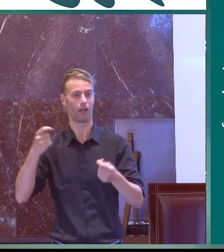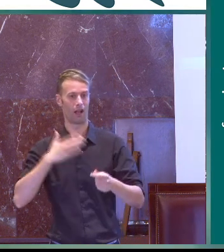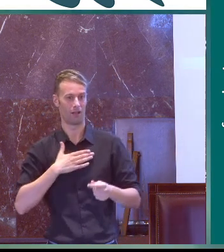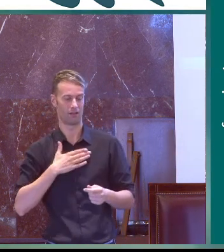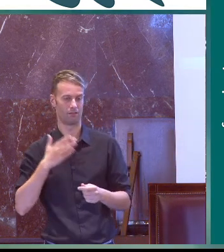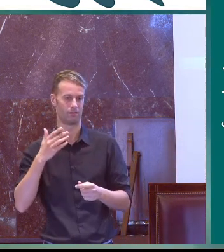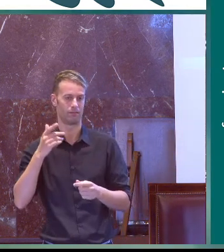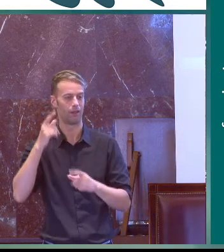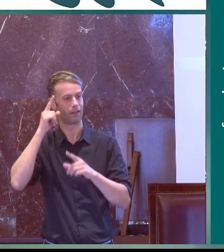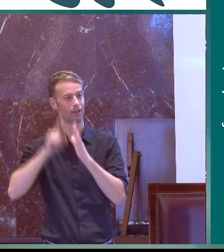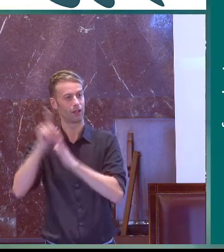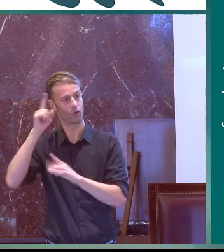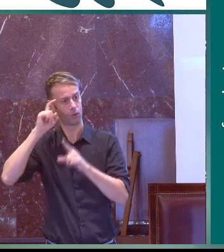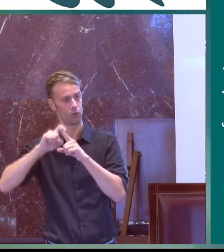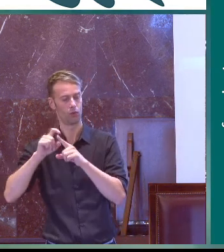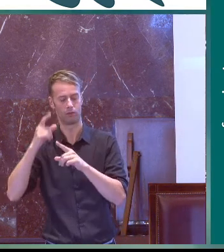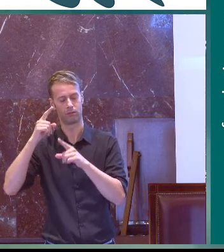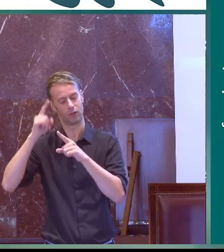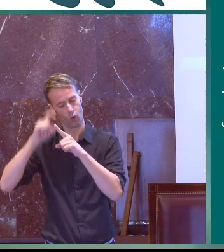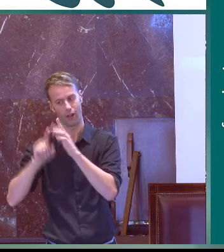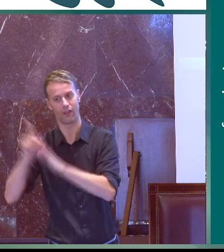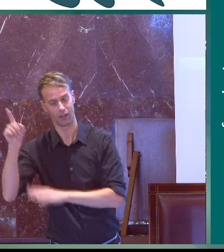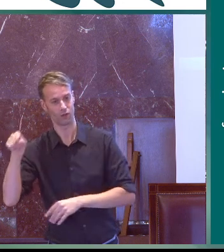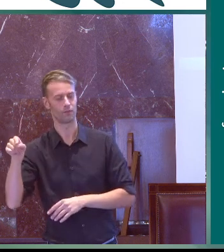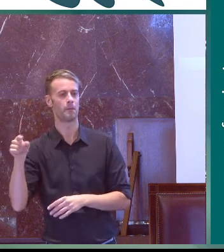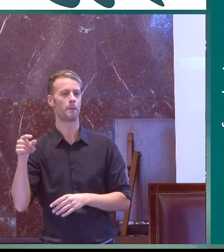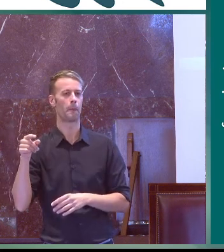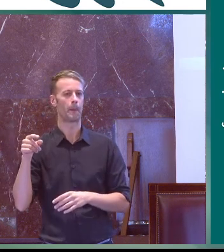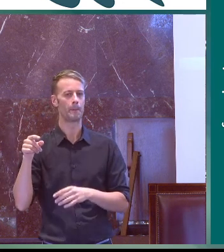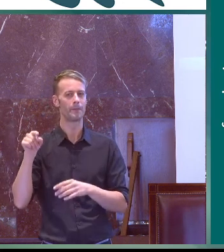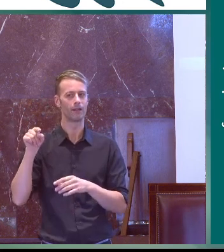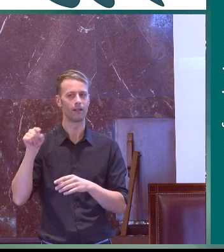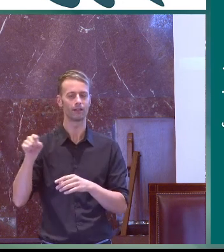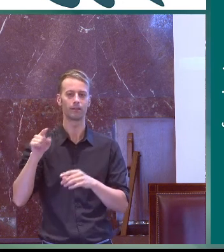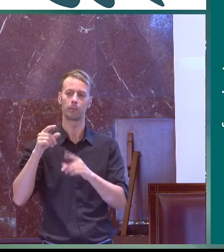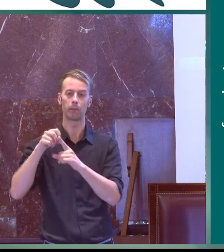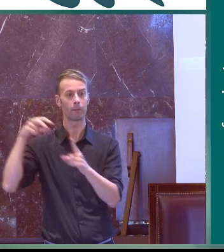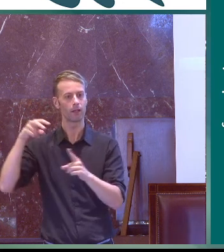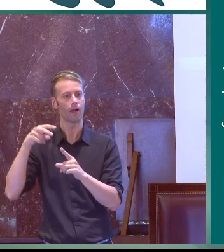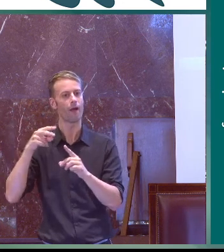la perspectiva ecológica del desarrollo psicoevolutivo